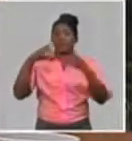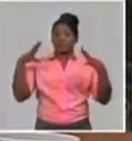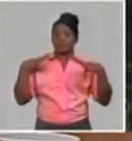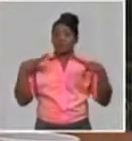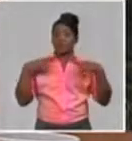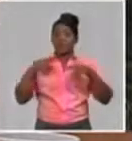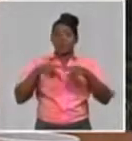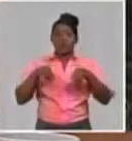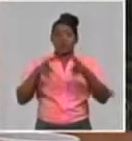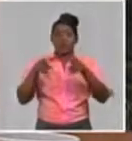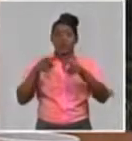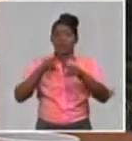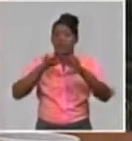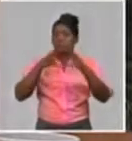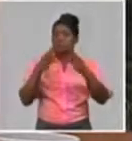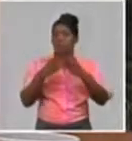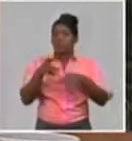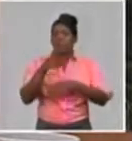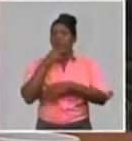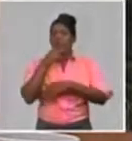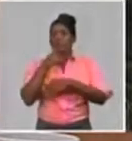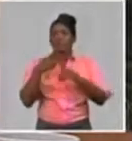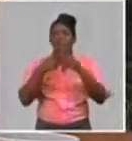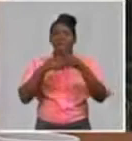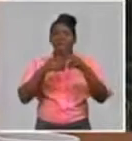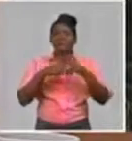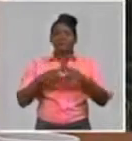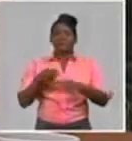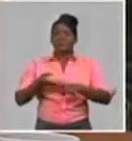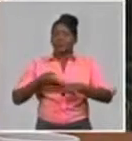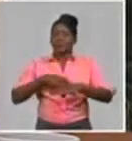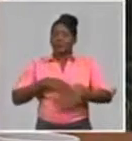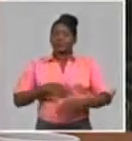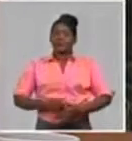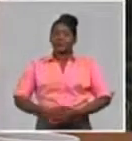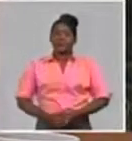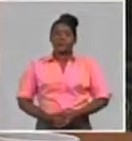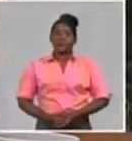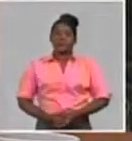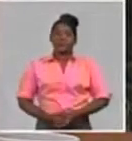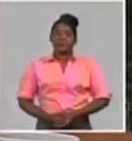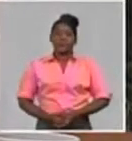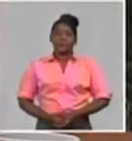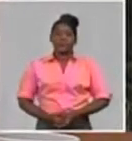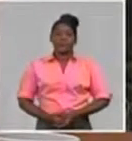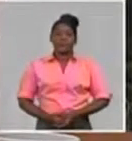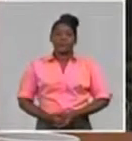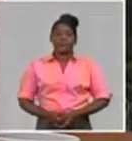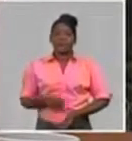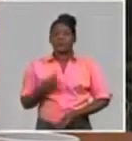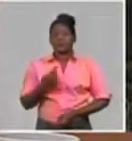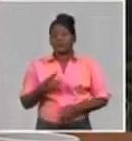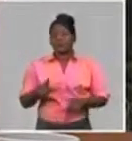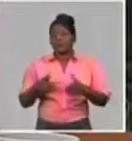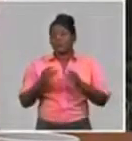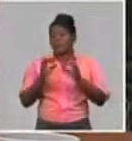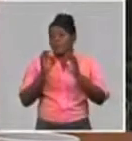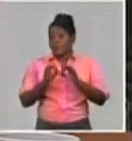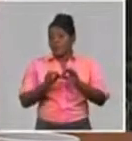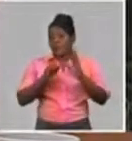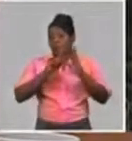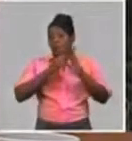principales polos. Para lograr cumplir con estas prioridades,